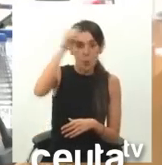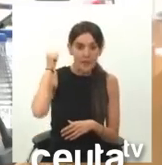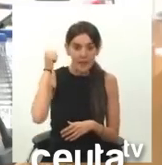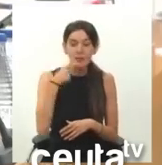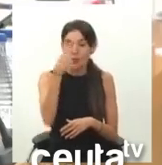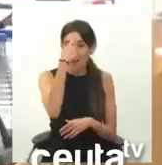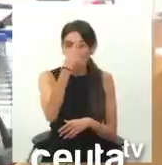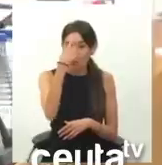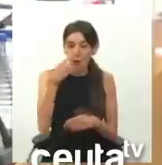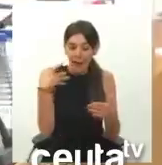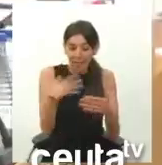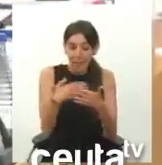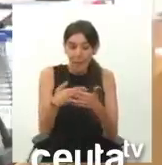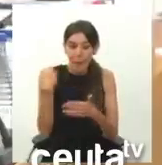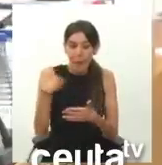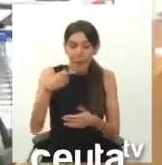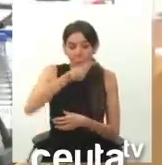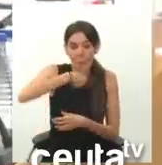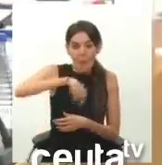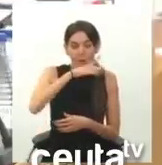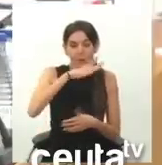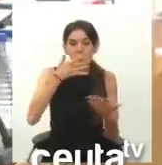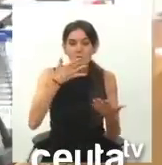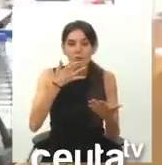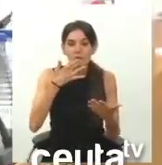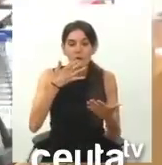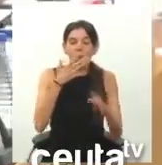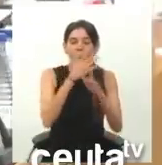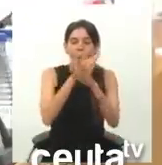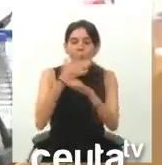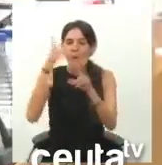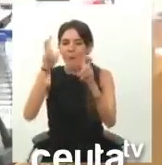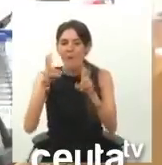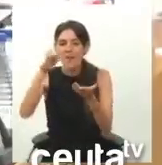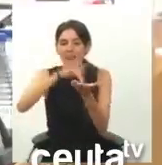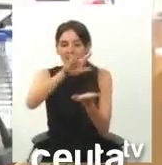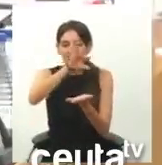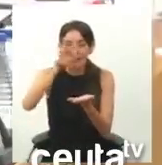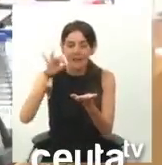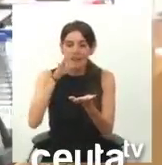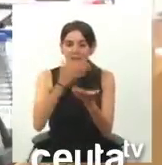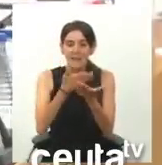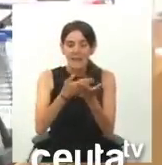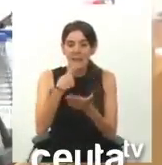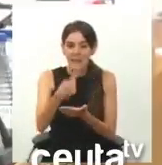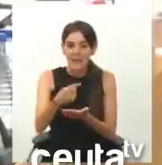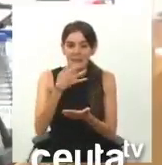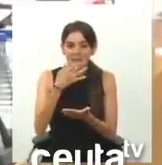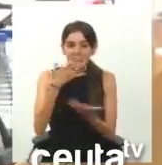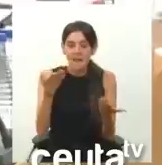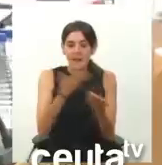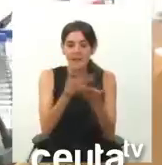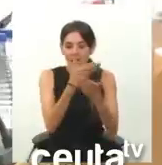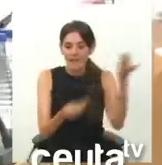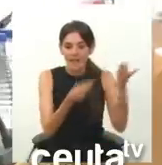recuerdo que recientemente ustedes han jugado a la ruleta rusa eligiendo la fecha en la que anunciaban que se iba a abrir la frontera y